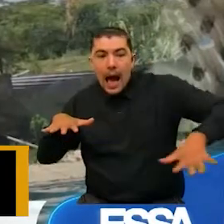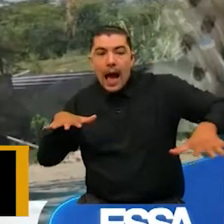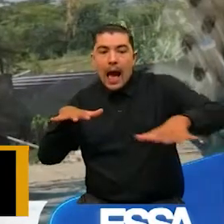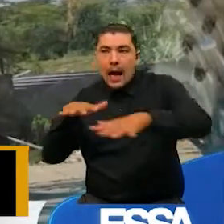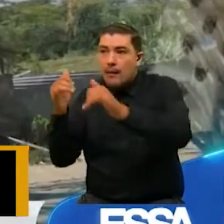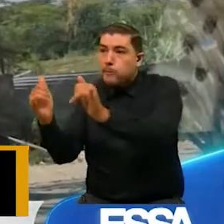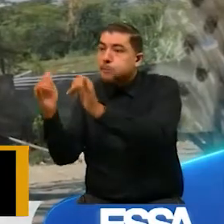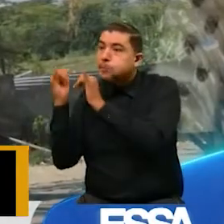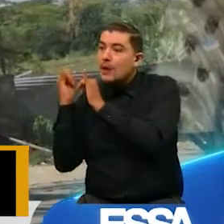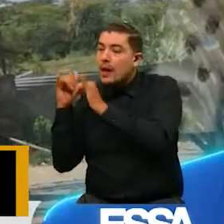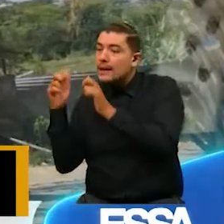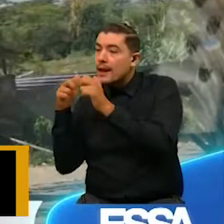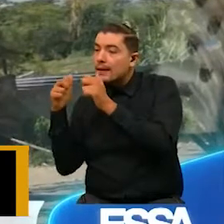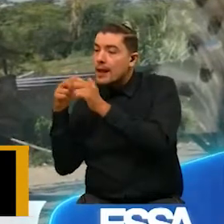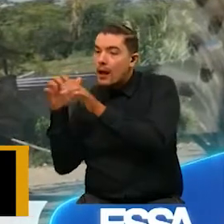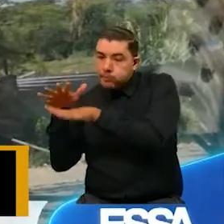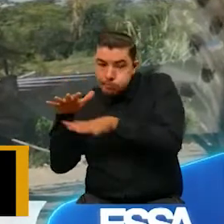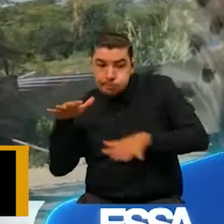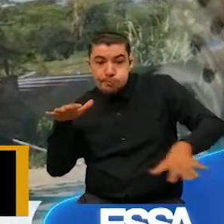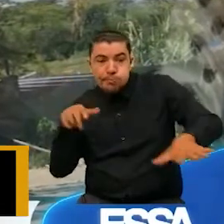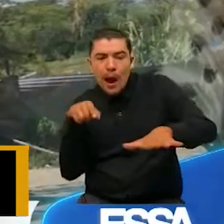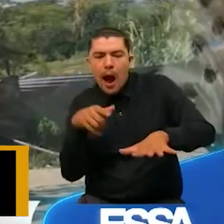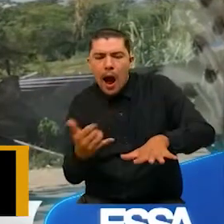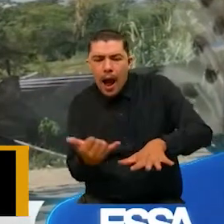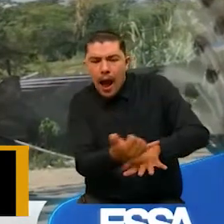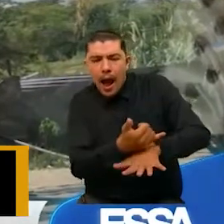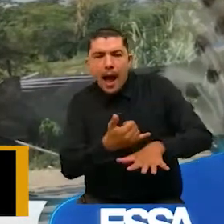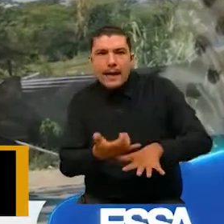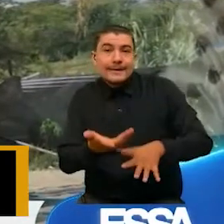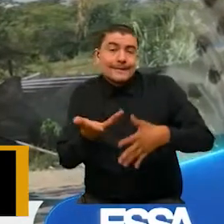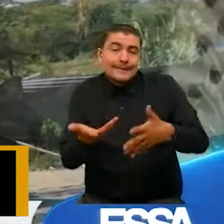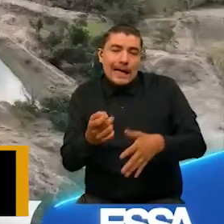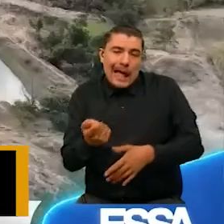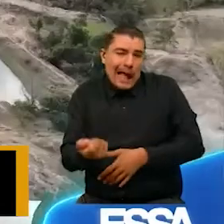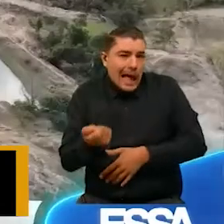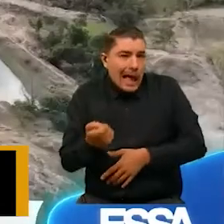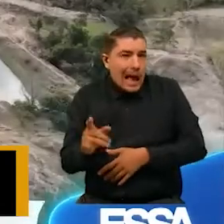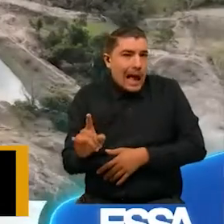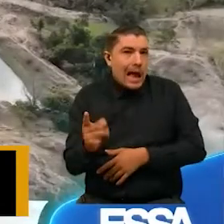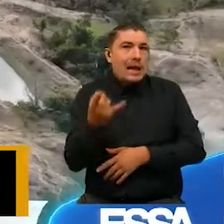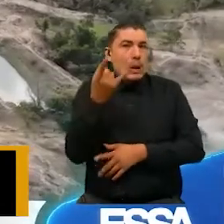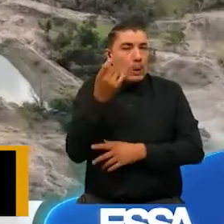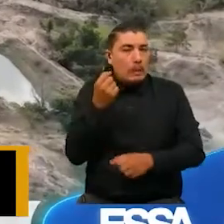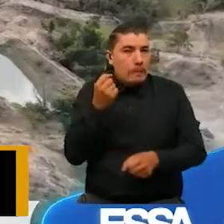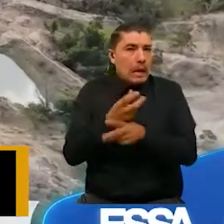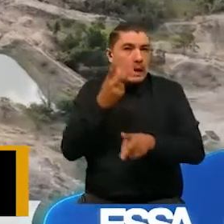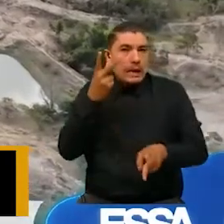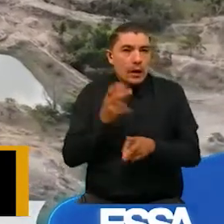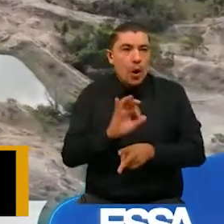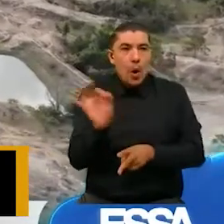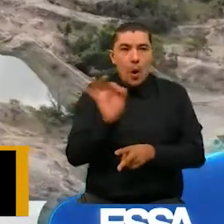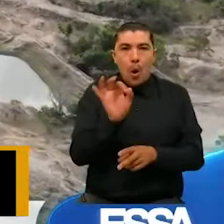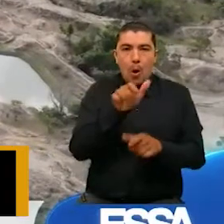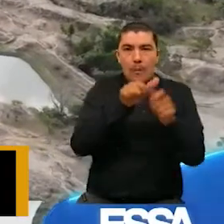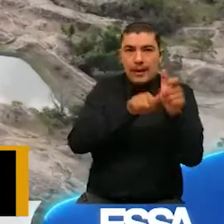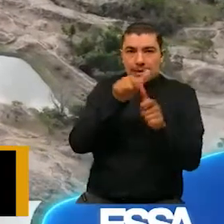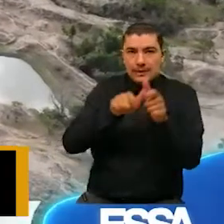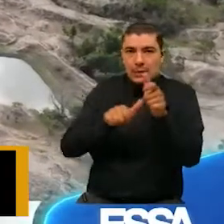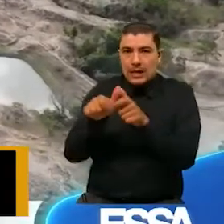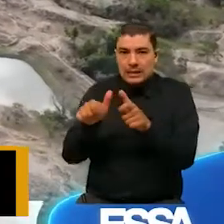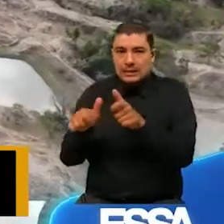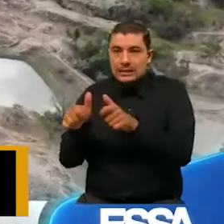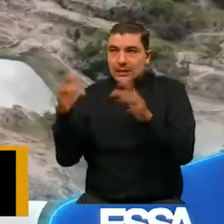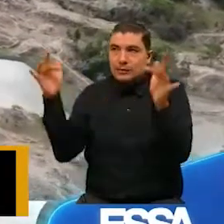riesgo con las personas, las construcciones que la invadan.